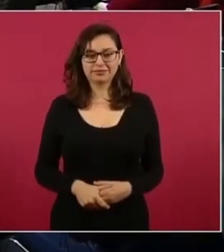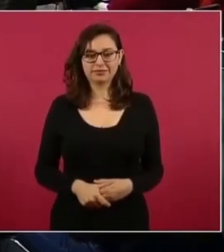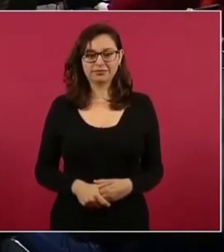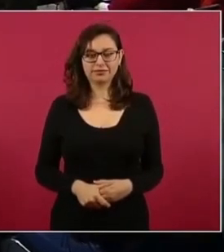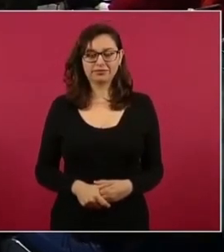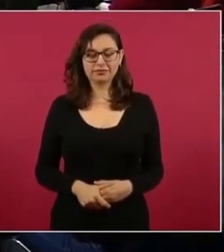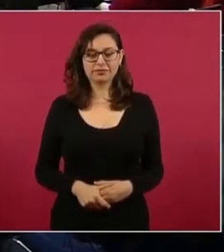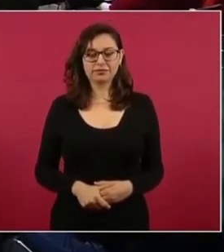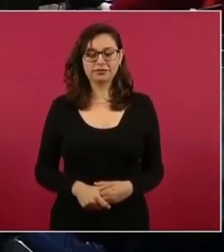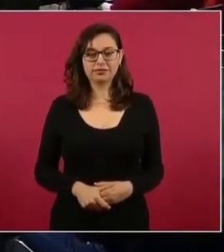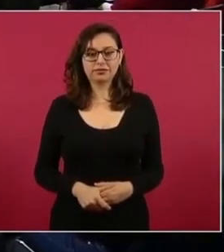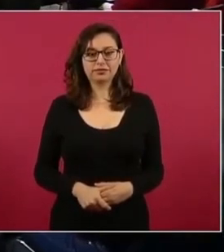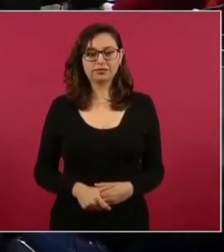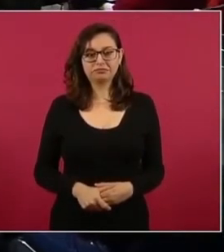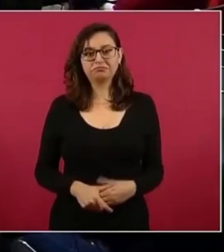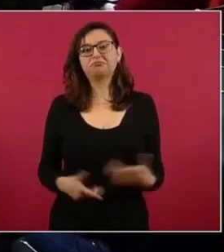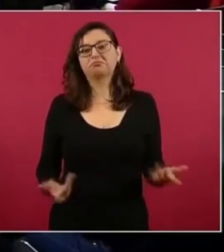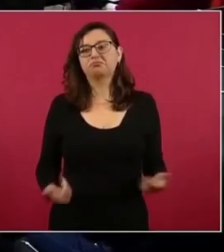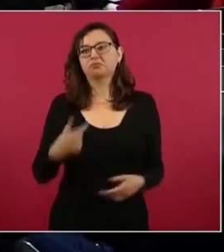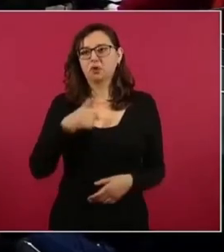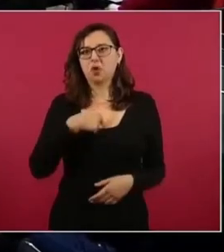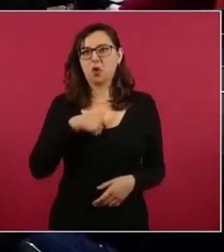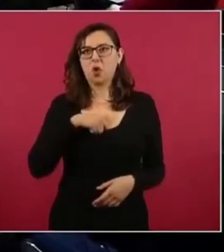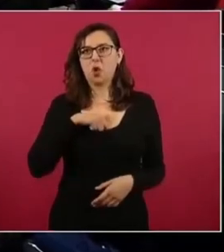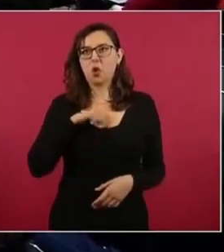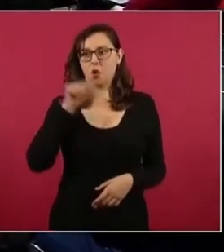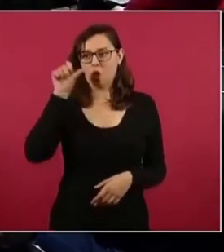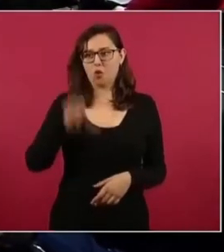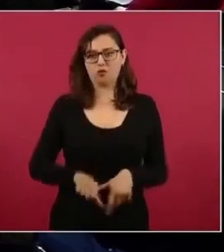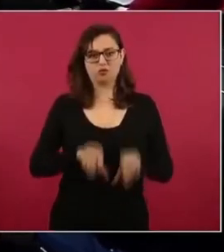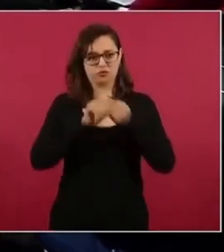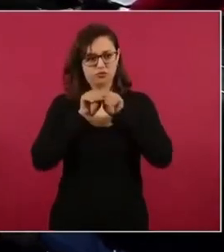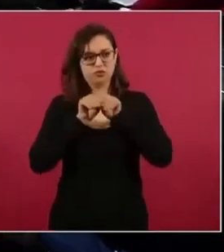¿saben por qué la voy a conocer hoy? salió ayer